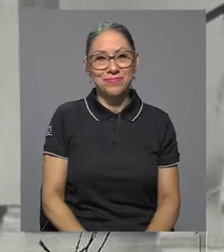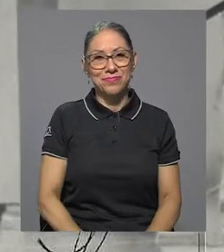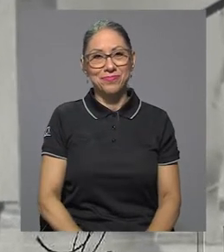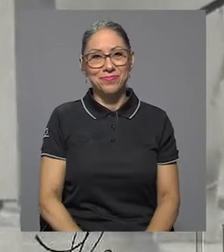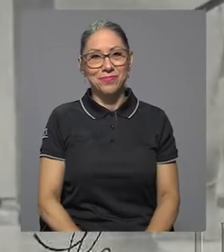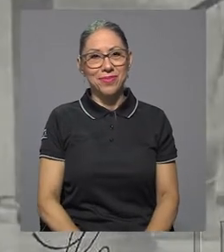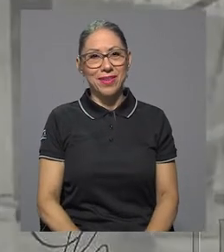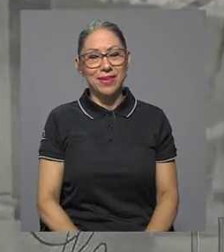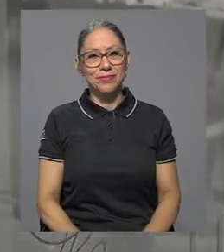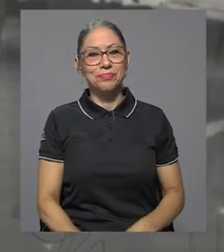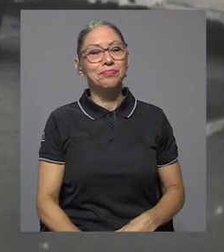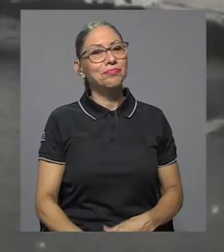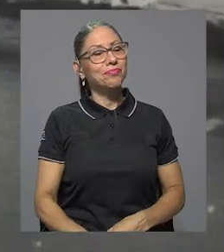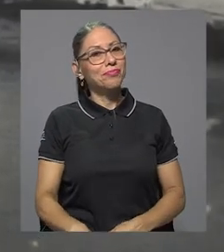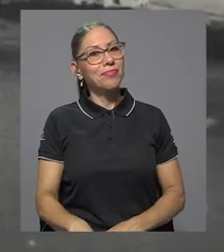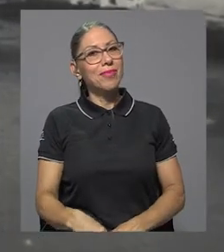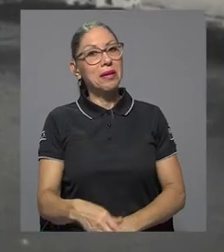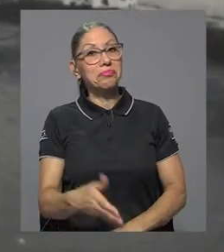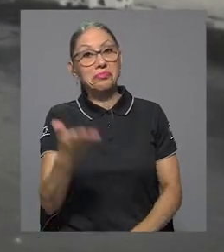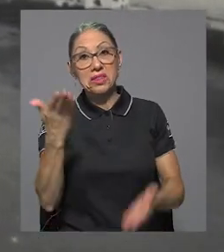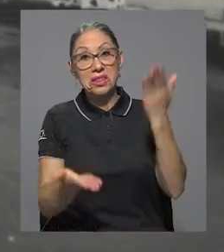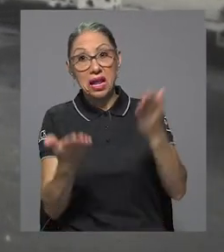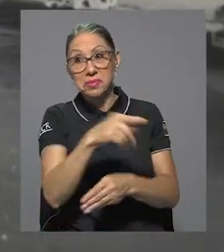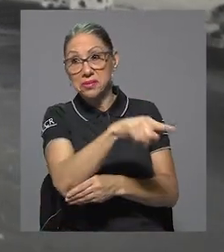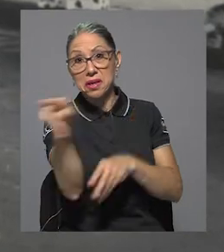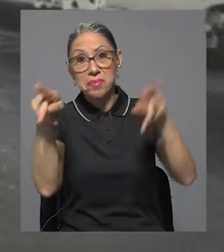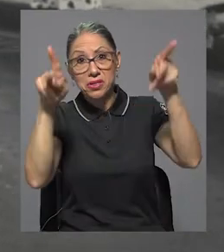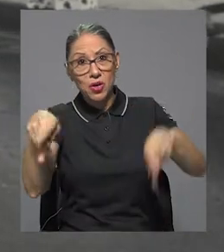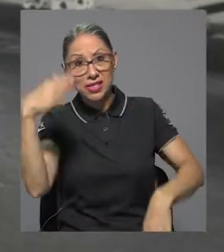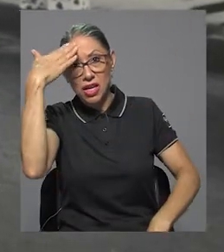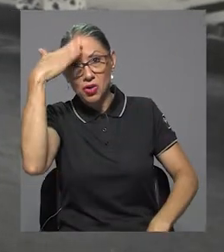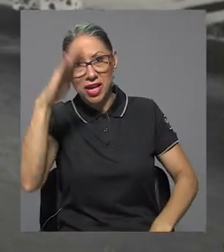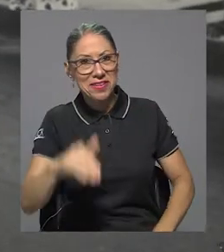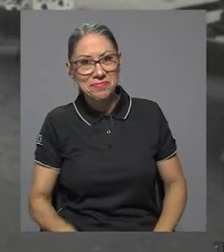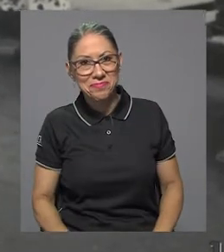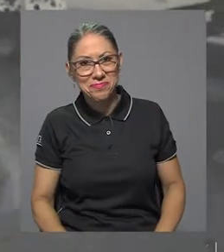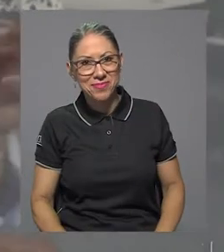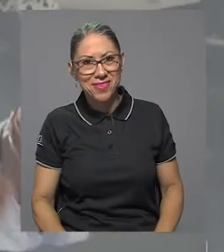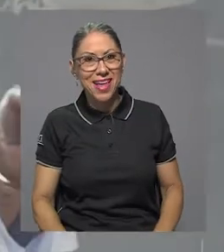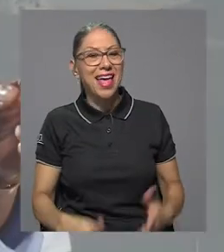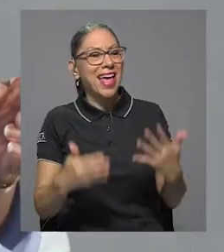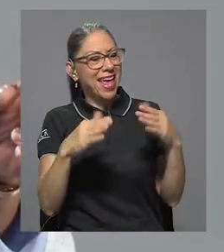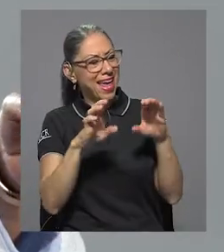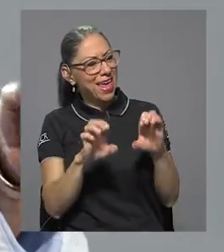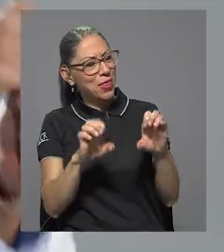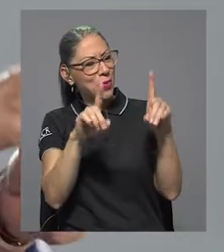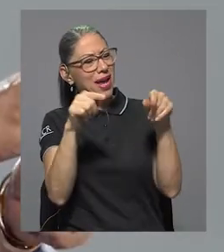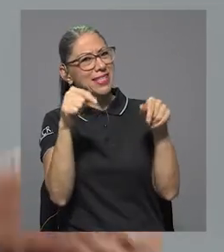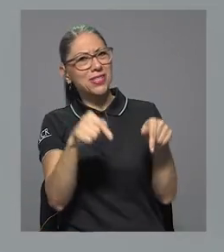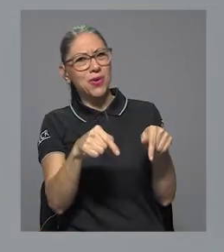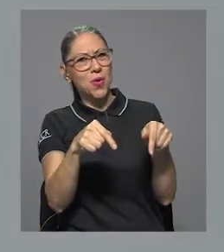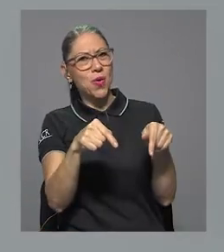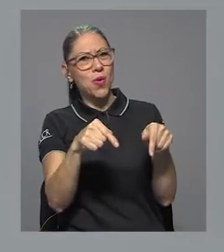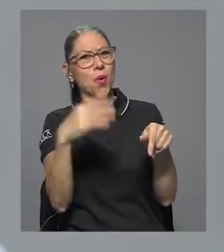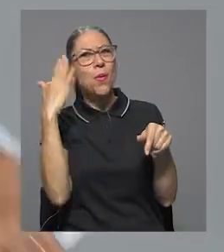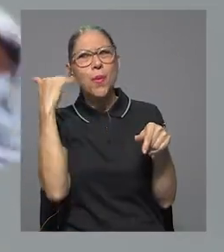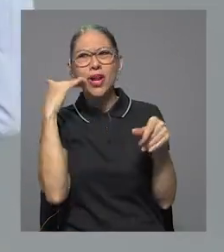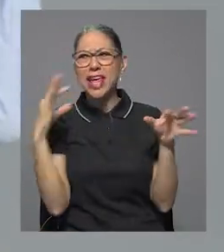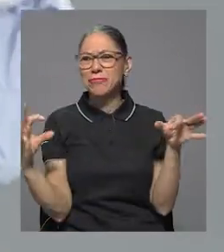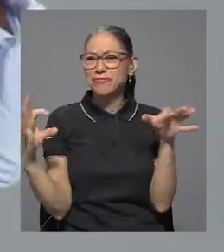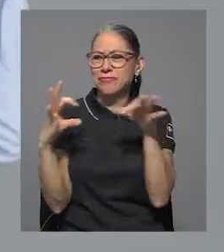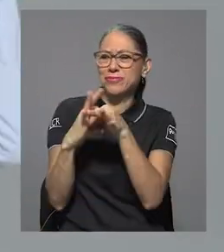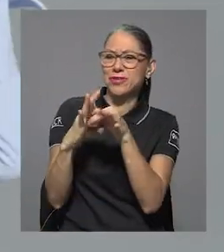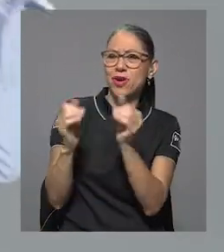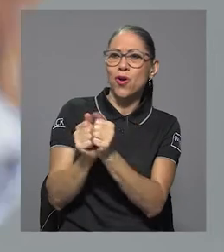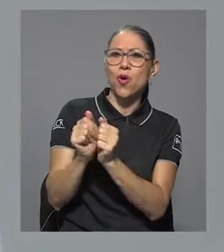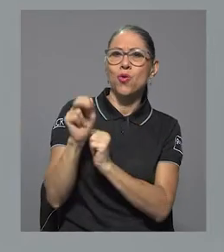¿Por qué nace, para quien no lo sabe, la parte de educación, por qué nace de manera ya integrada con la UCR? ¿Por